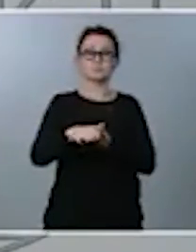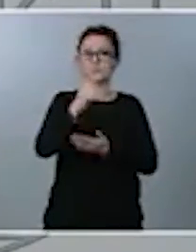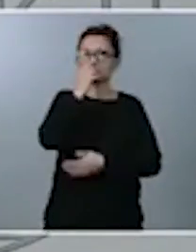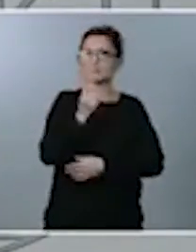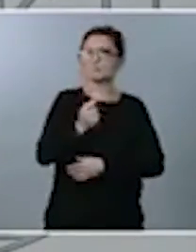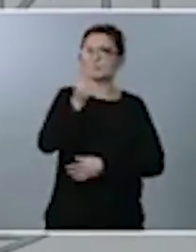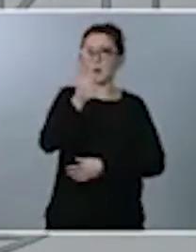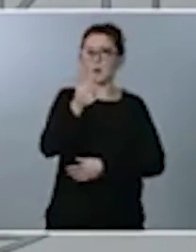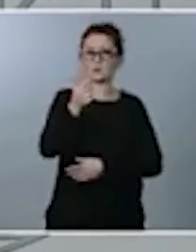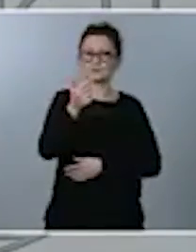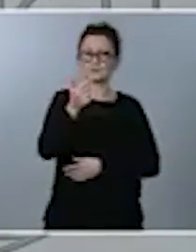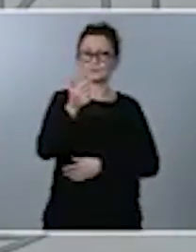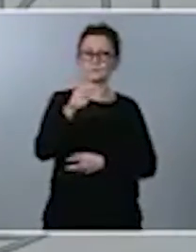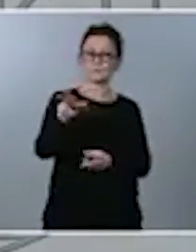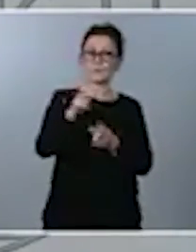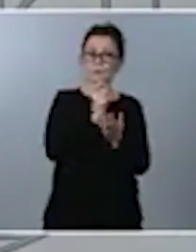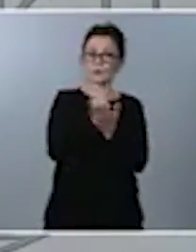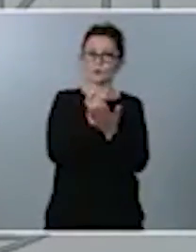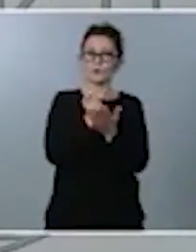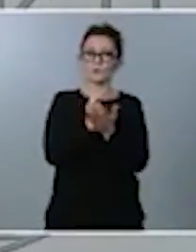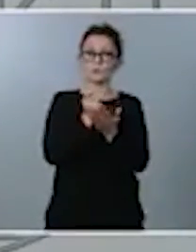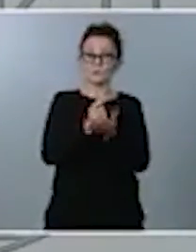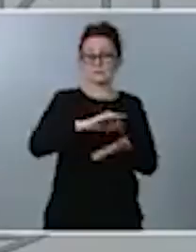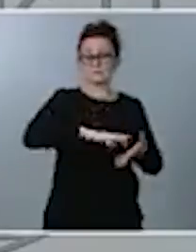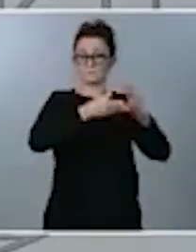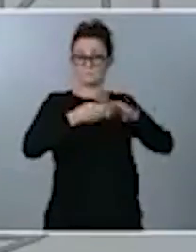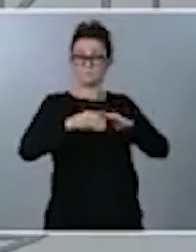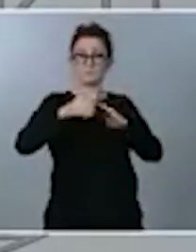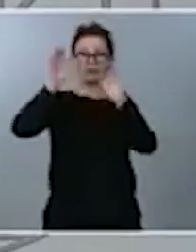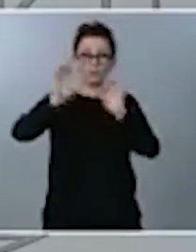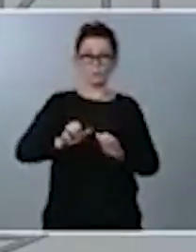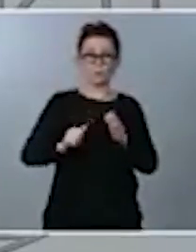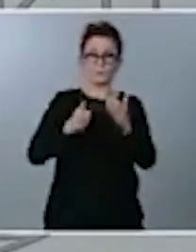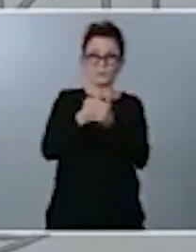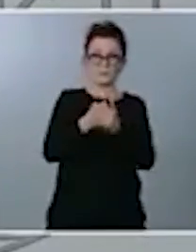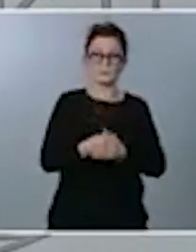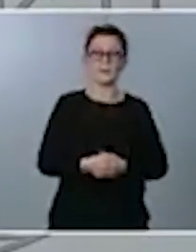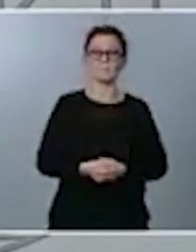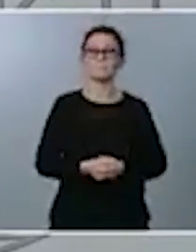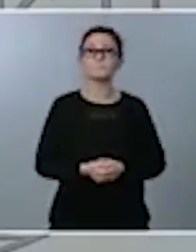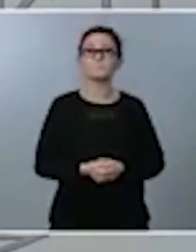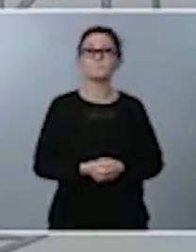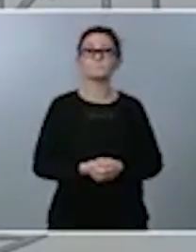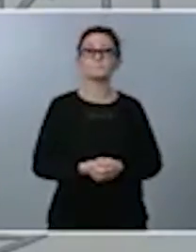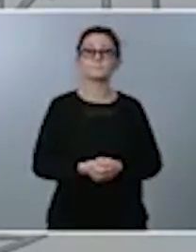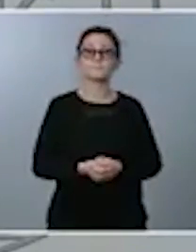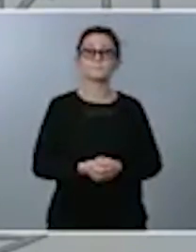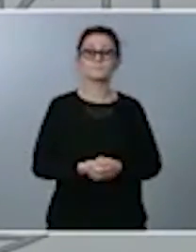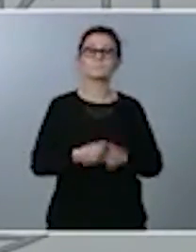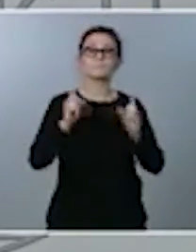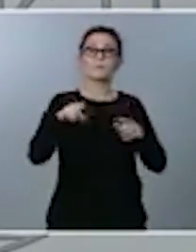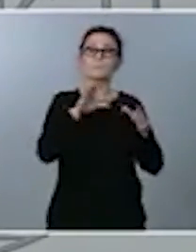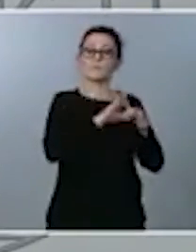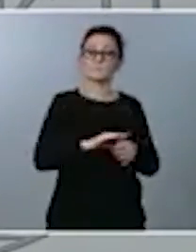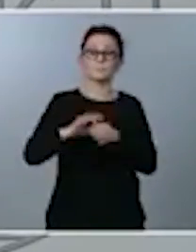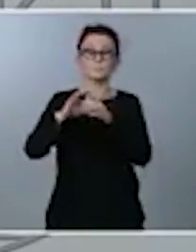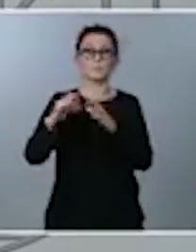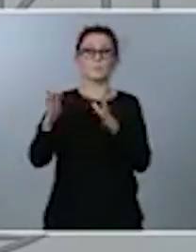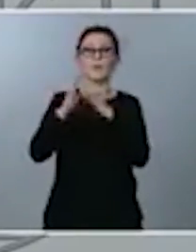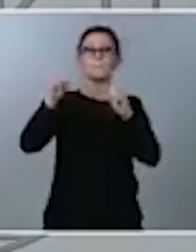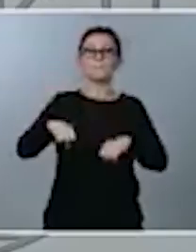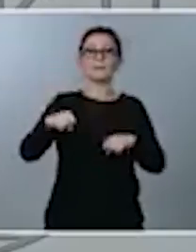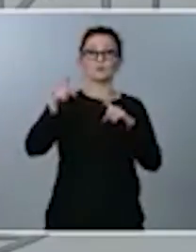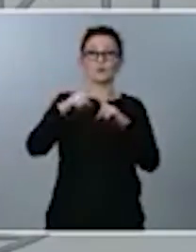que están aplicándose la reducción máxima. Y en línea con el acuerdo del Pacto de Toledo, que espero que salga